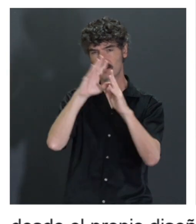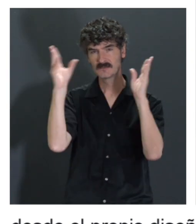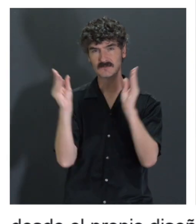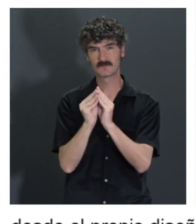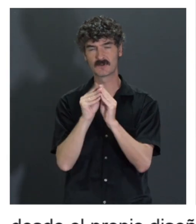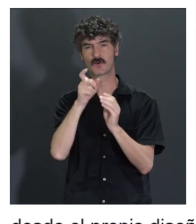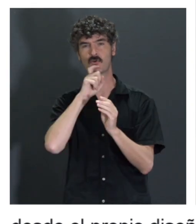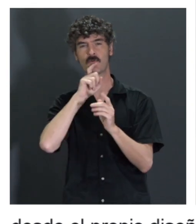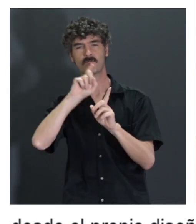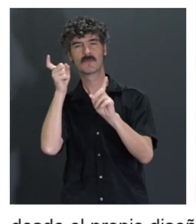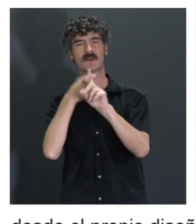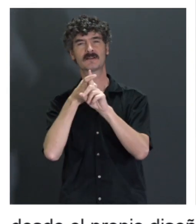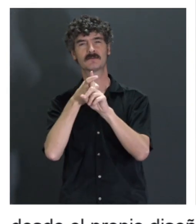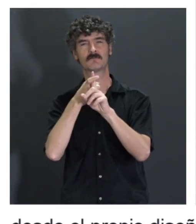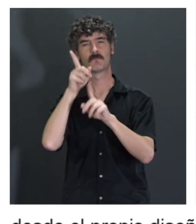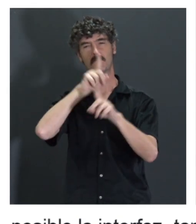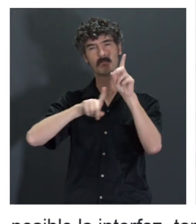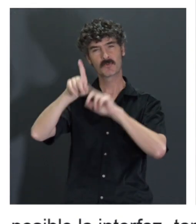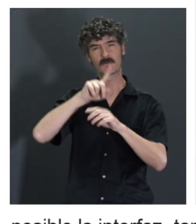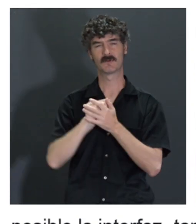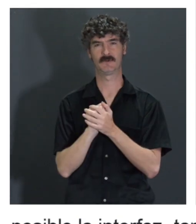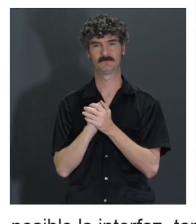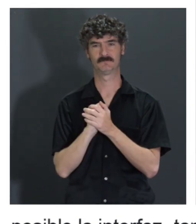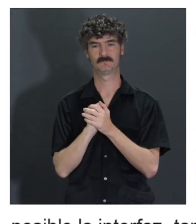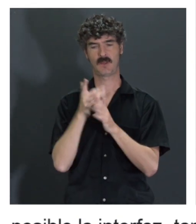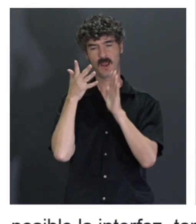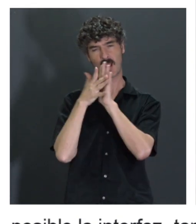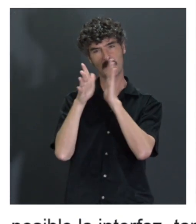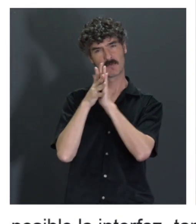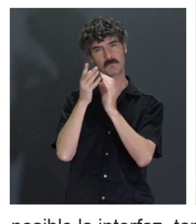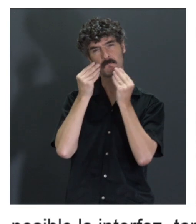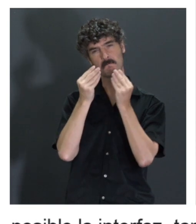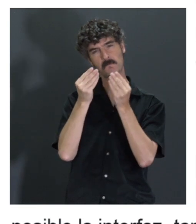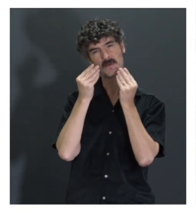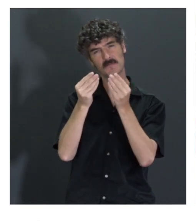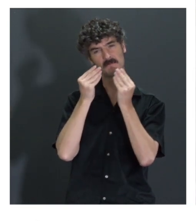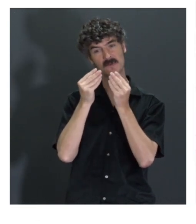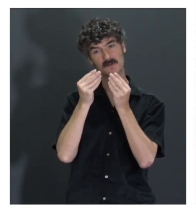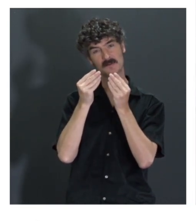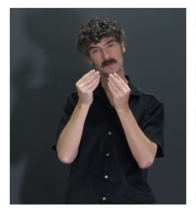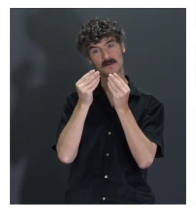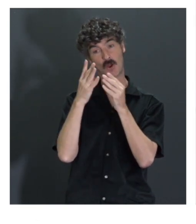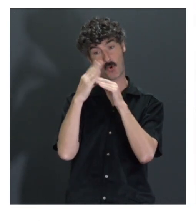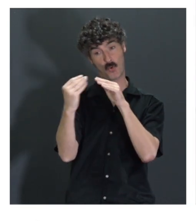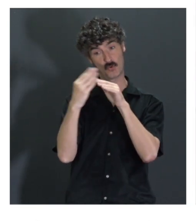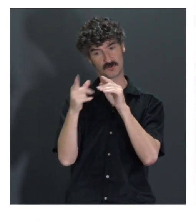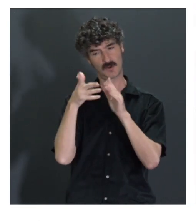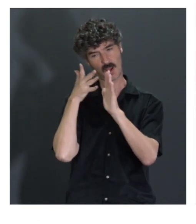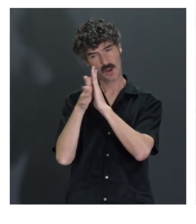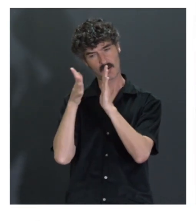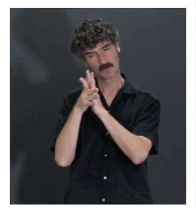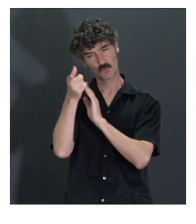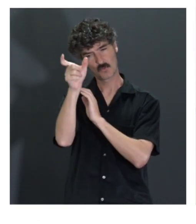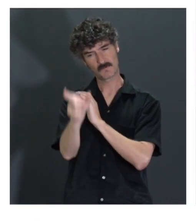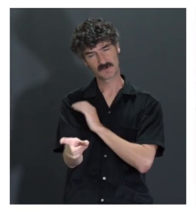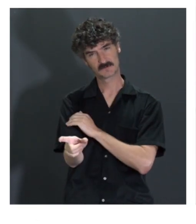sobre cómo resolver el problema, siempre explicándole muy bien al usuario final que en nuestro caso también tiene que ser una